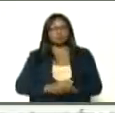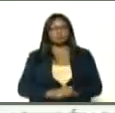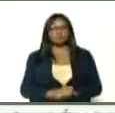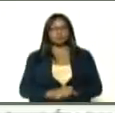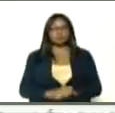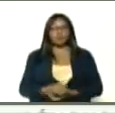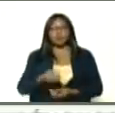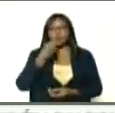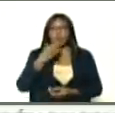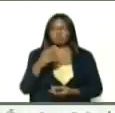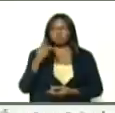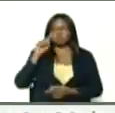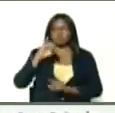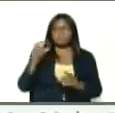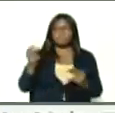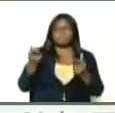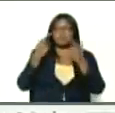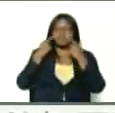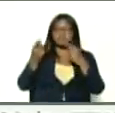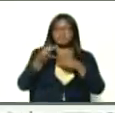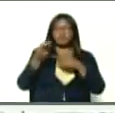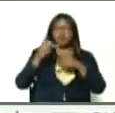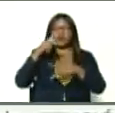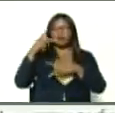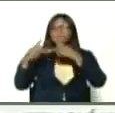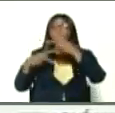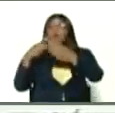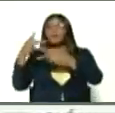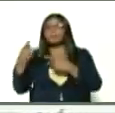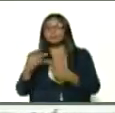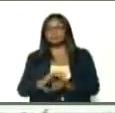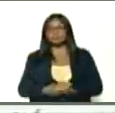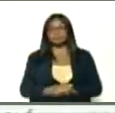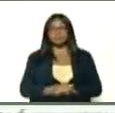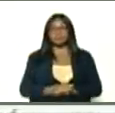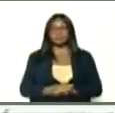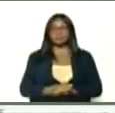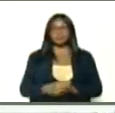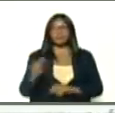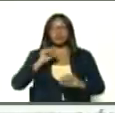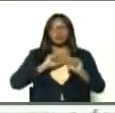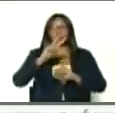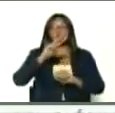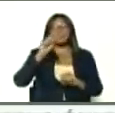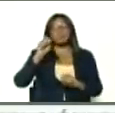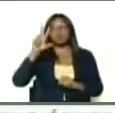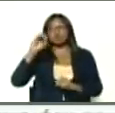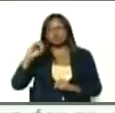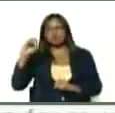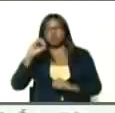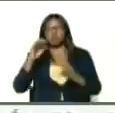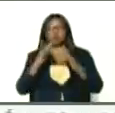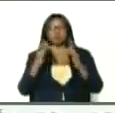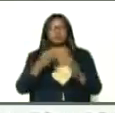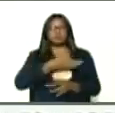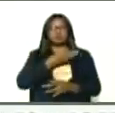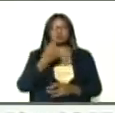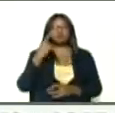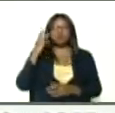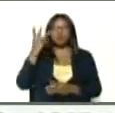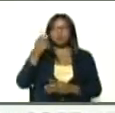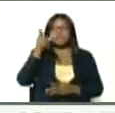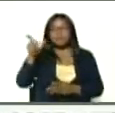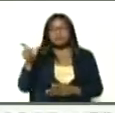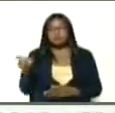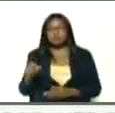bueno, pendiente, Alfred Nazaret busca el poema, los movimientos 2.0, ¿sabes cuántos 2.0 se han